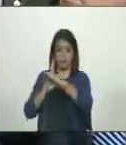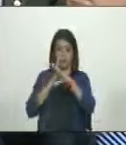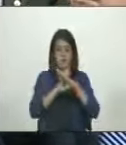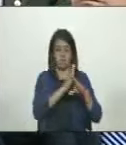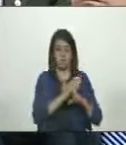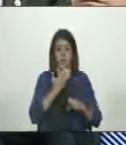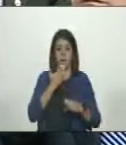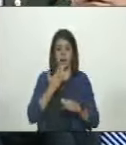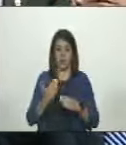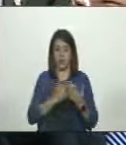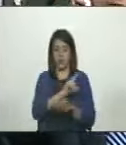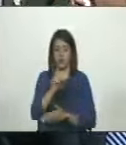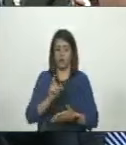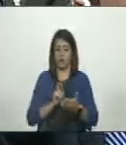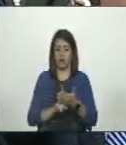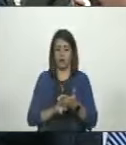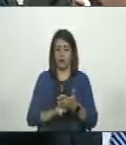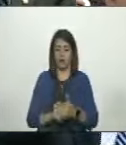pues es una licencia general.